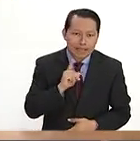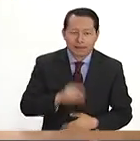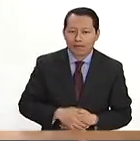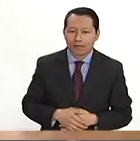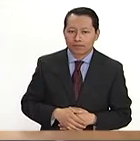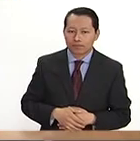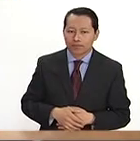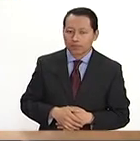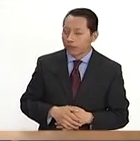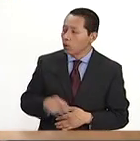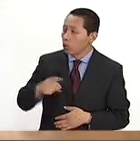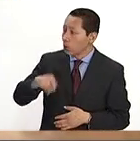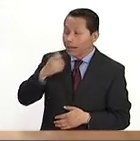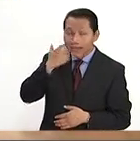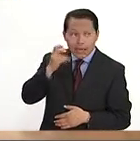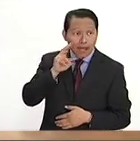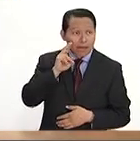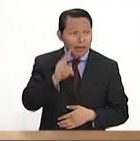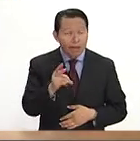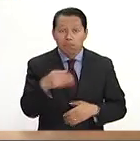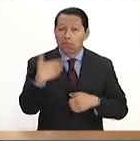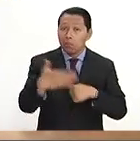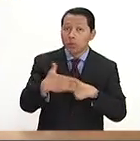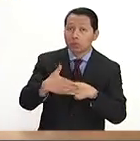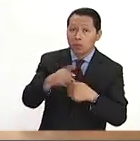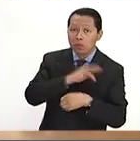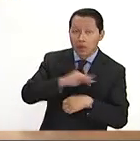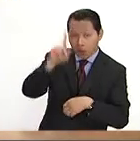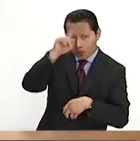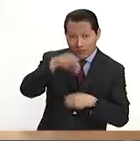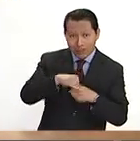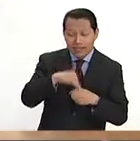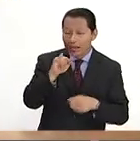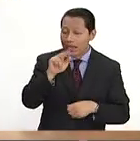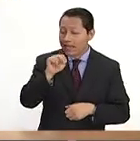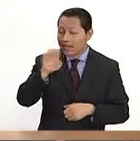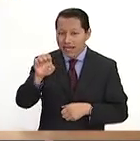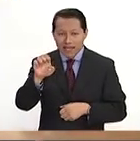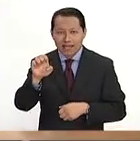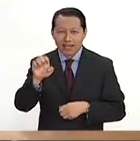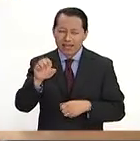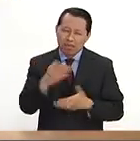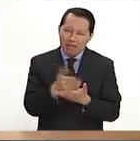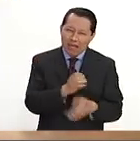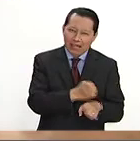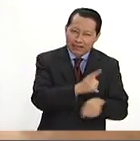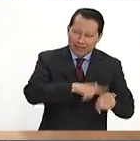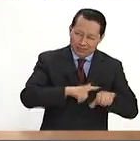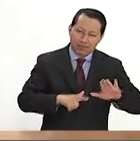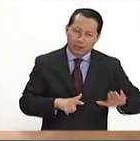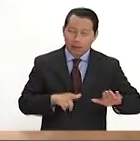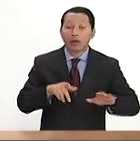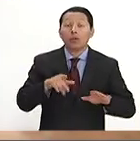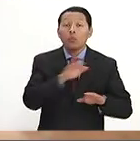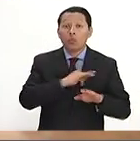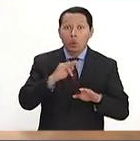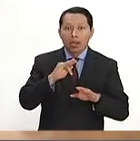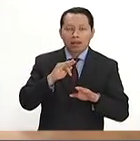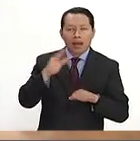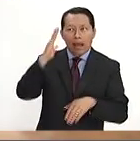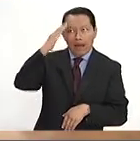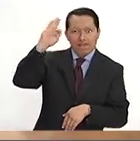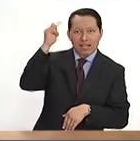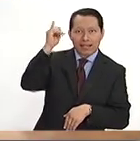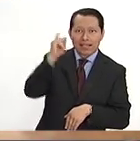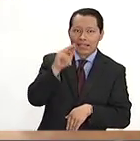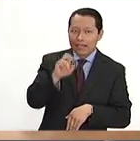Les gustaría ver una consejera pronto del Instituto Nacional Electoral, ya no de los estatales, del Instituto Nacional Electoral. Sería buenísimo, ¿no?